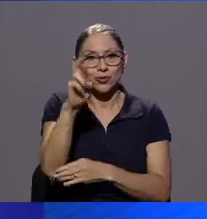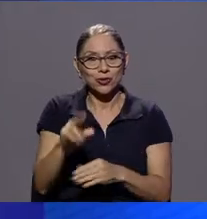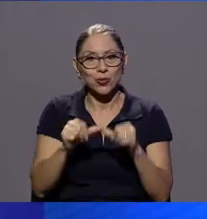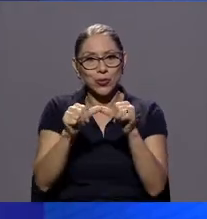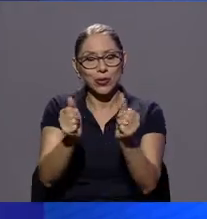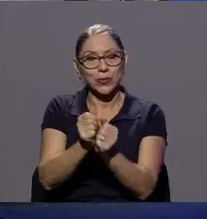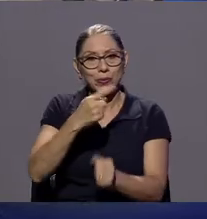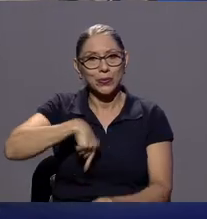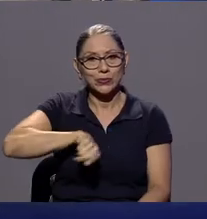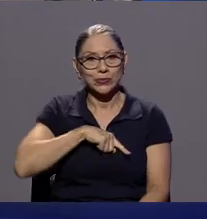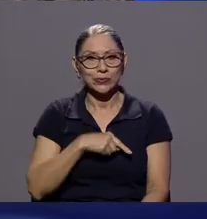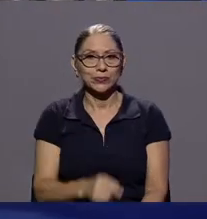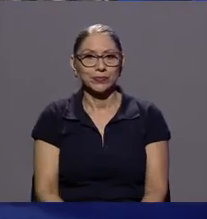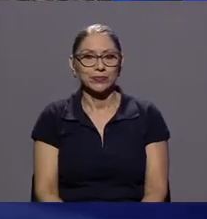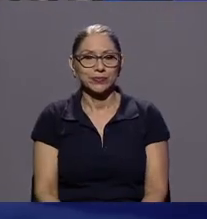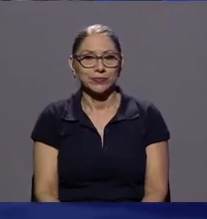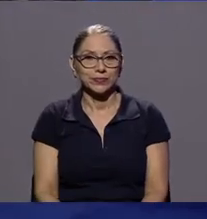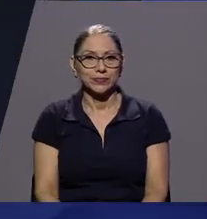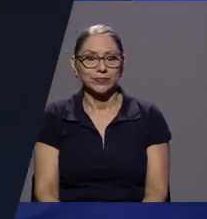nosotros